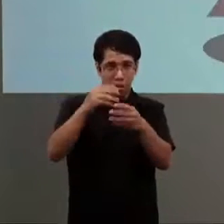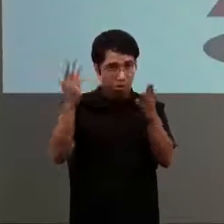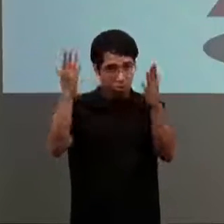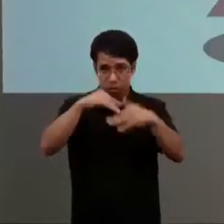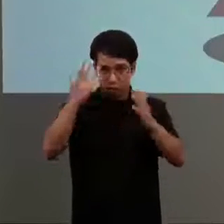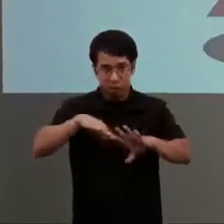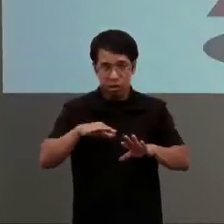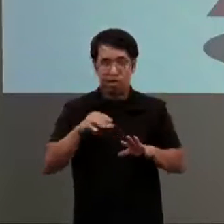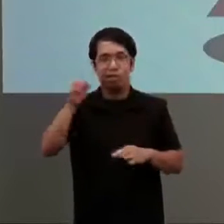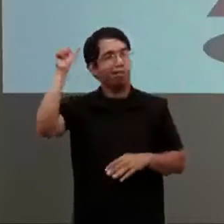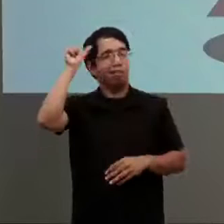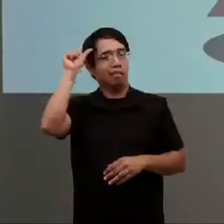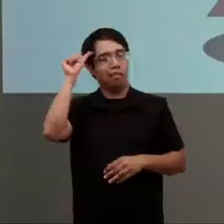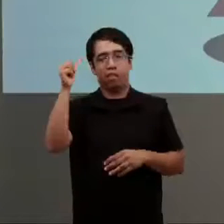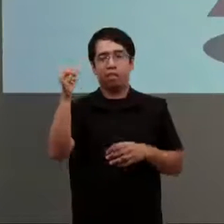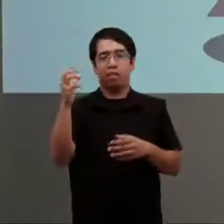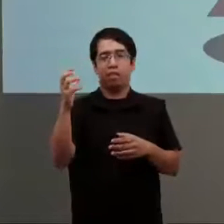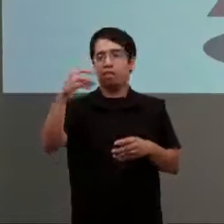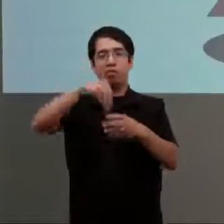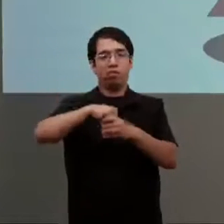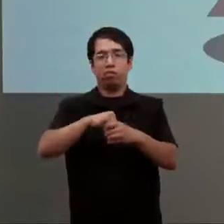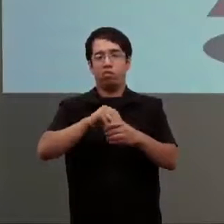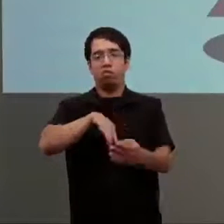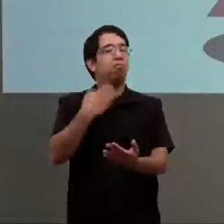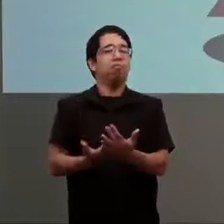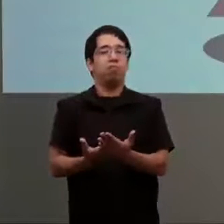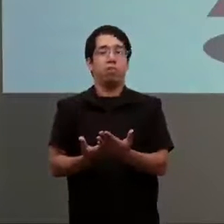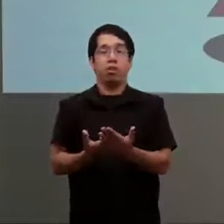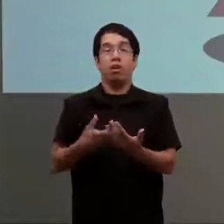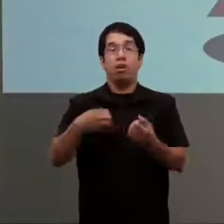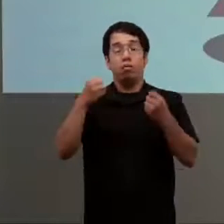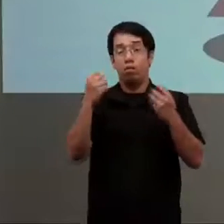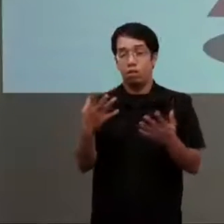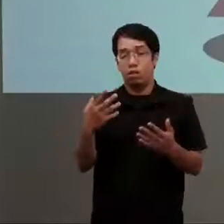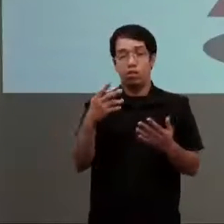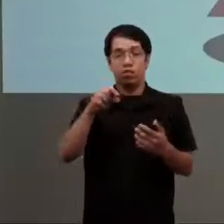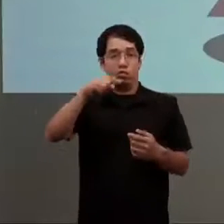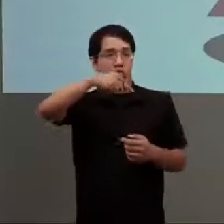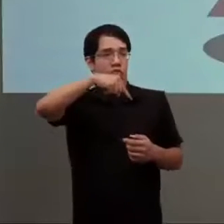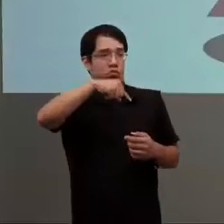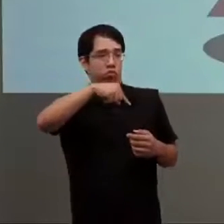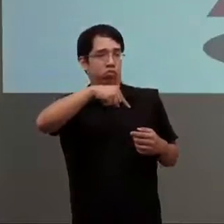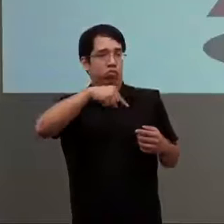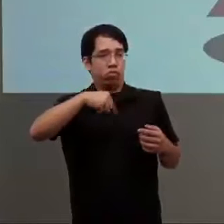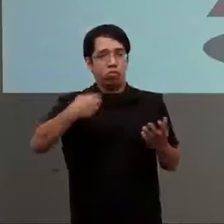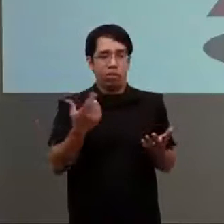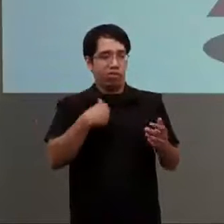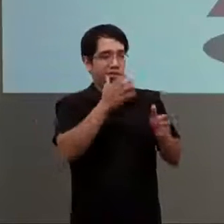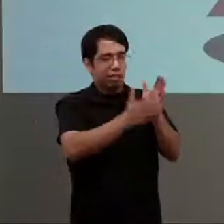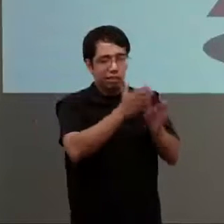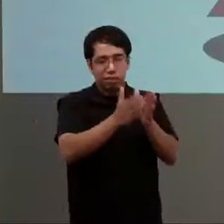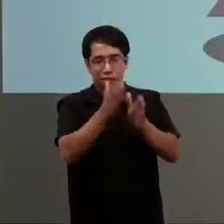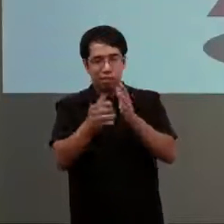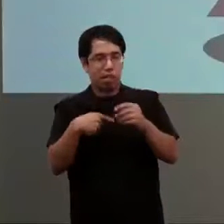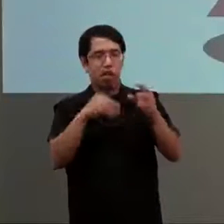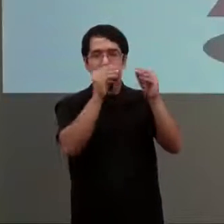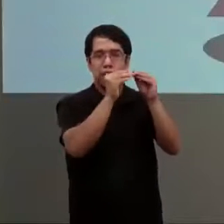enfoque la rehabilitación no hace referencia a reportar cantidad de sesiones